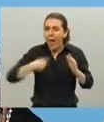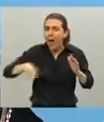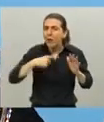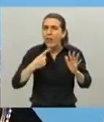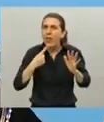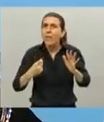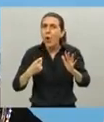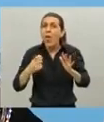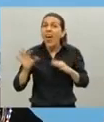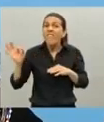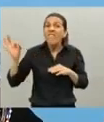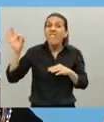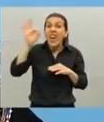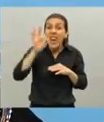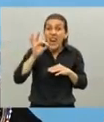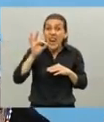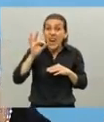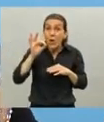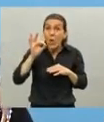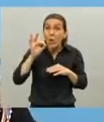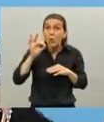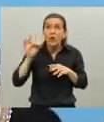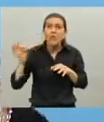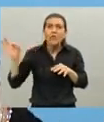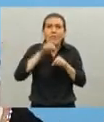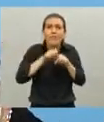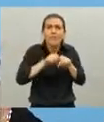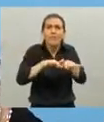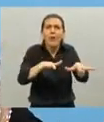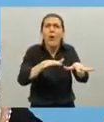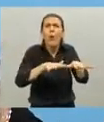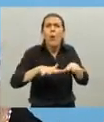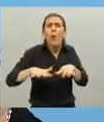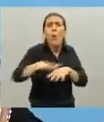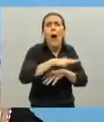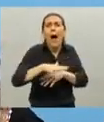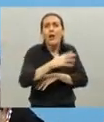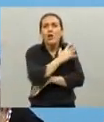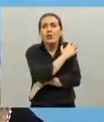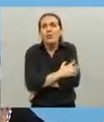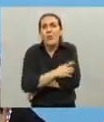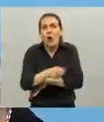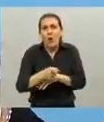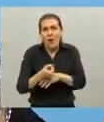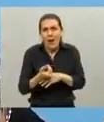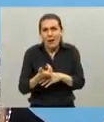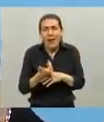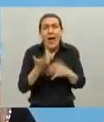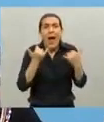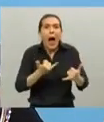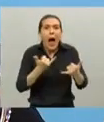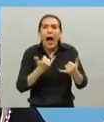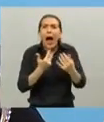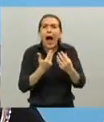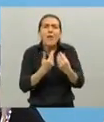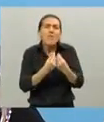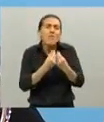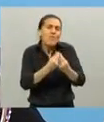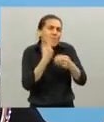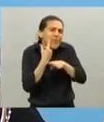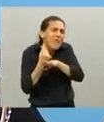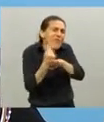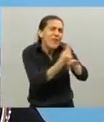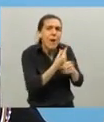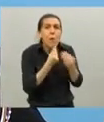el virus entró en los barrios populares, que son los lugares donde mayor concentración de